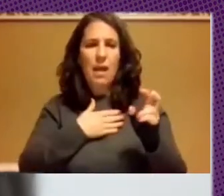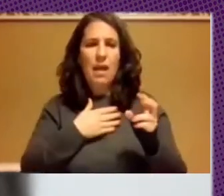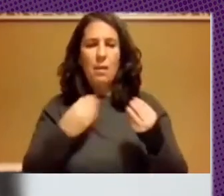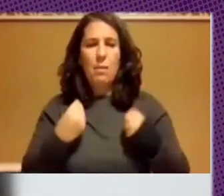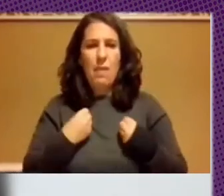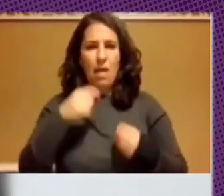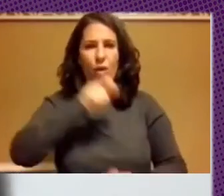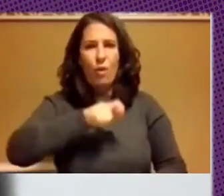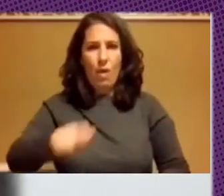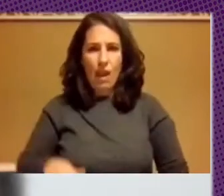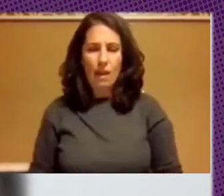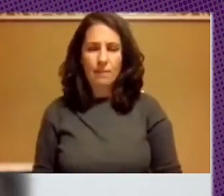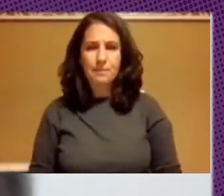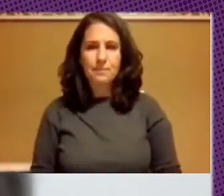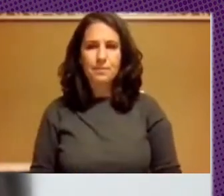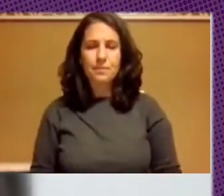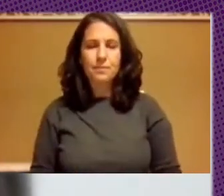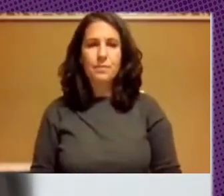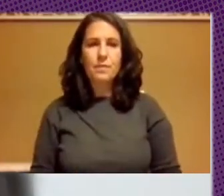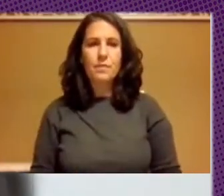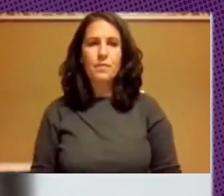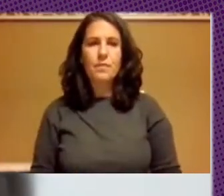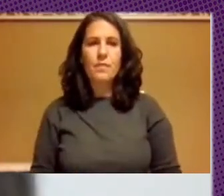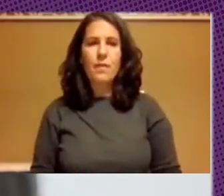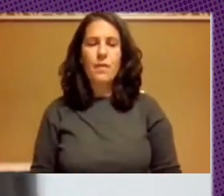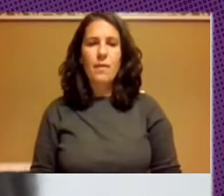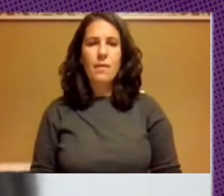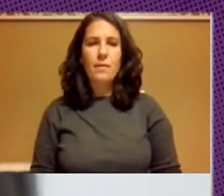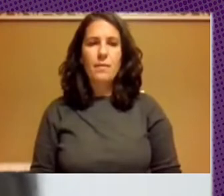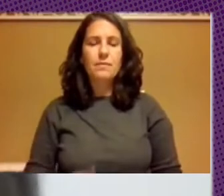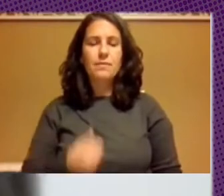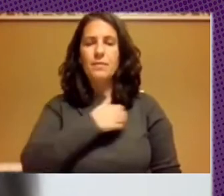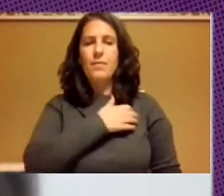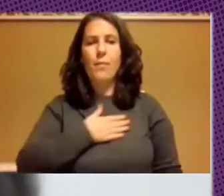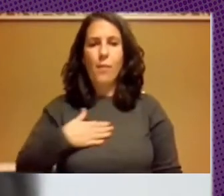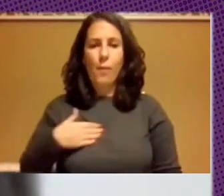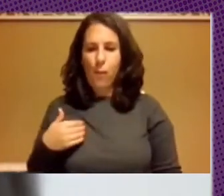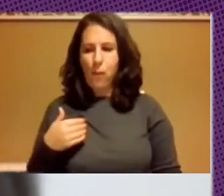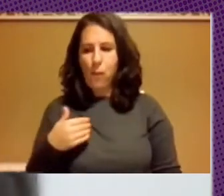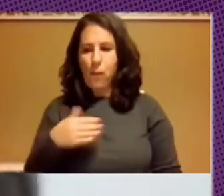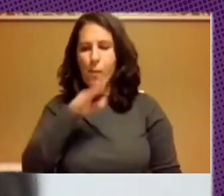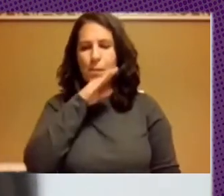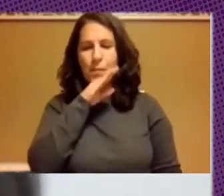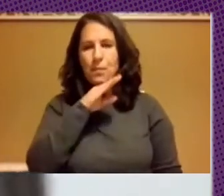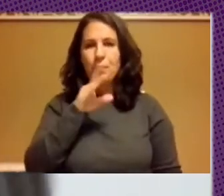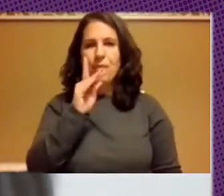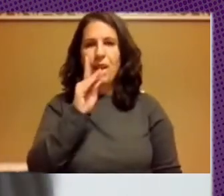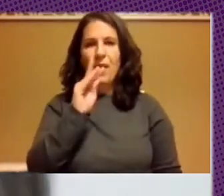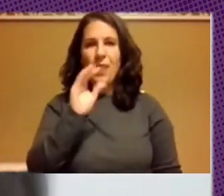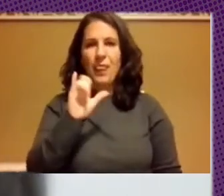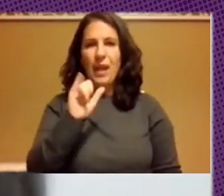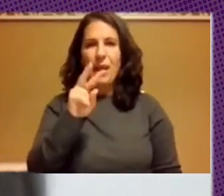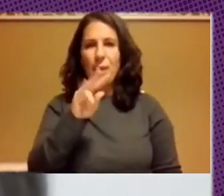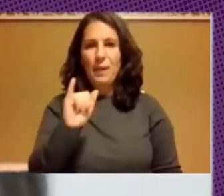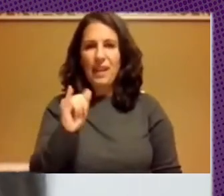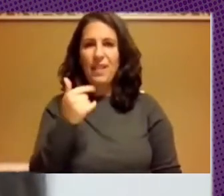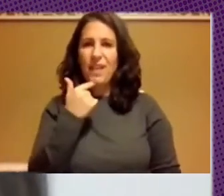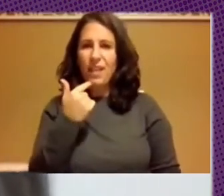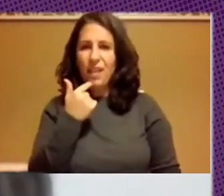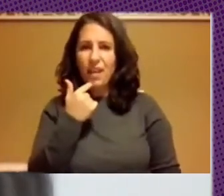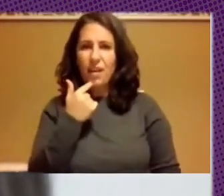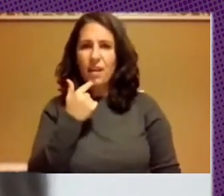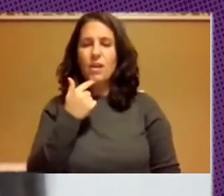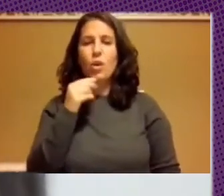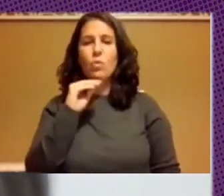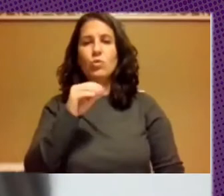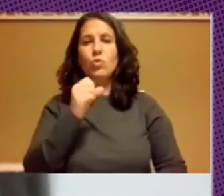ciudadana entonces yo quería aportar a lo que planteaba David como complemento a un trabajo que se está